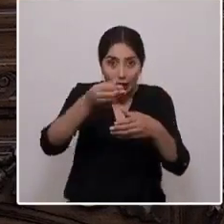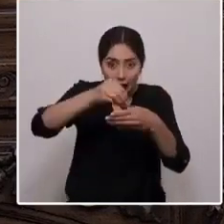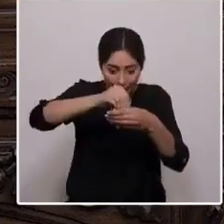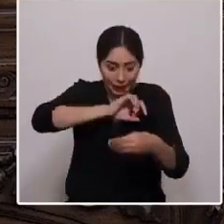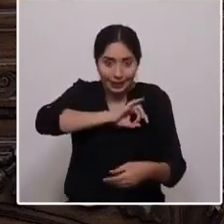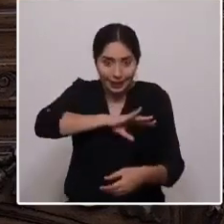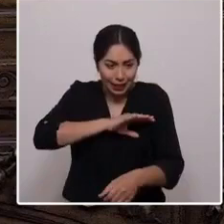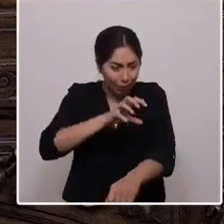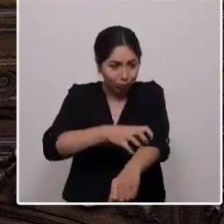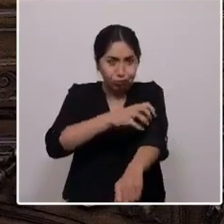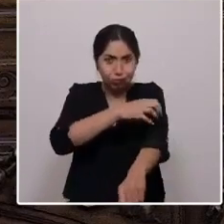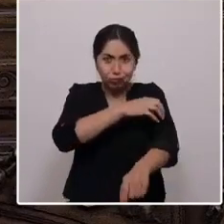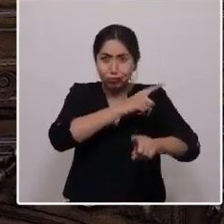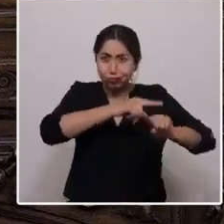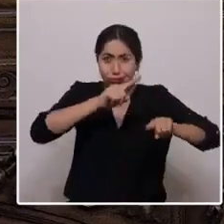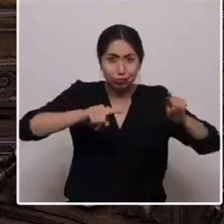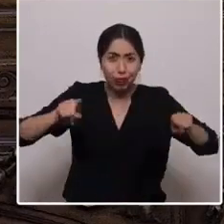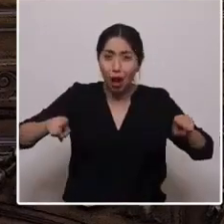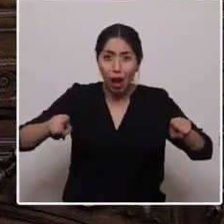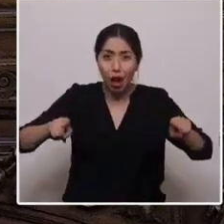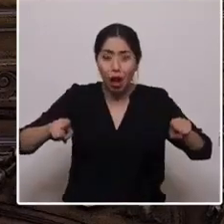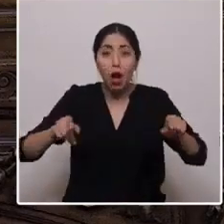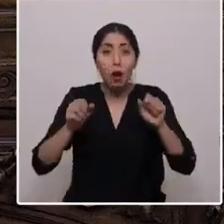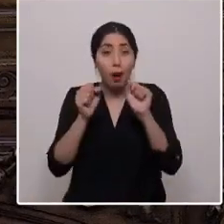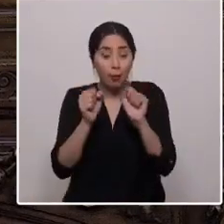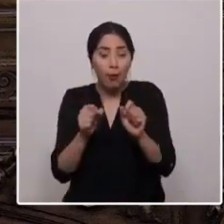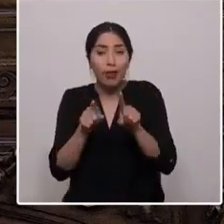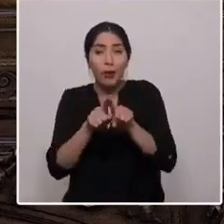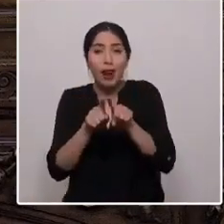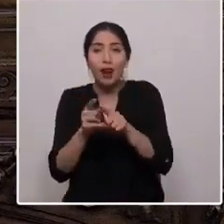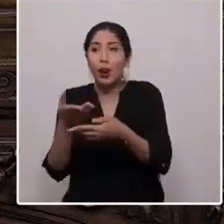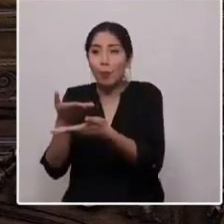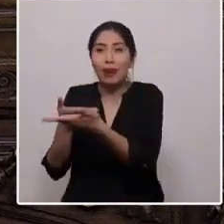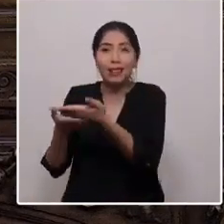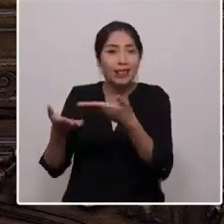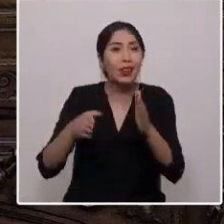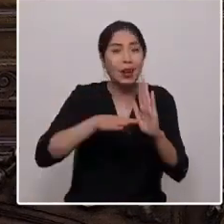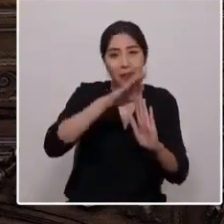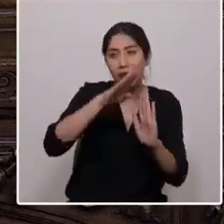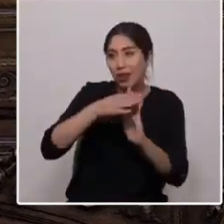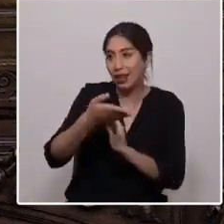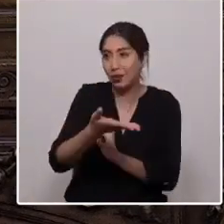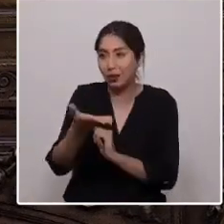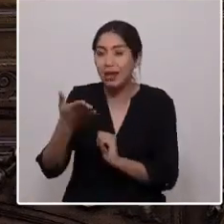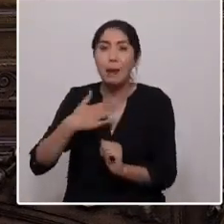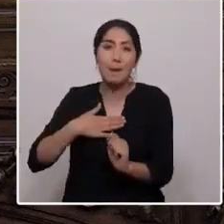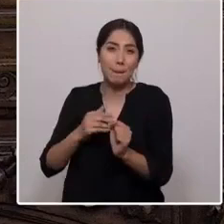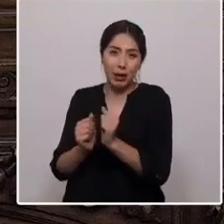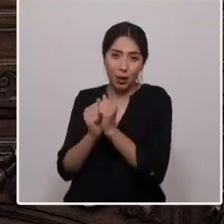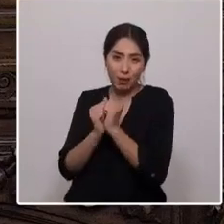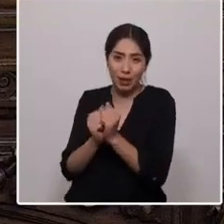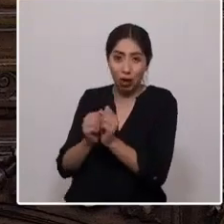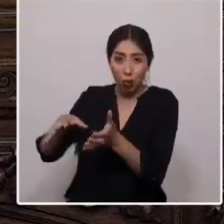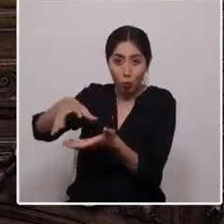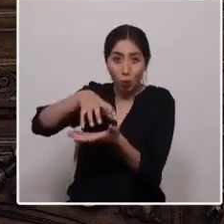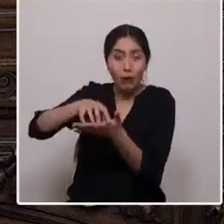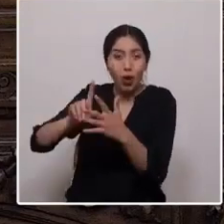He tenido la suerte de poder compartir con la gran mayoría de ustedes, con mis compañeros de los pueblos indígenas,